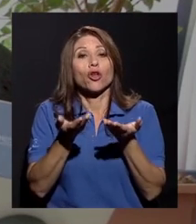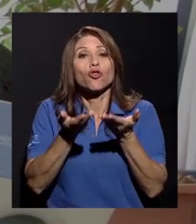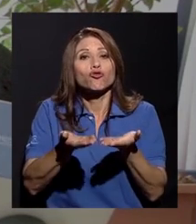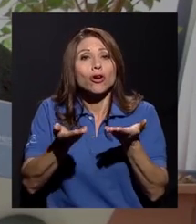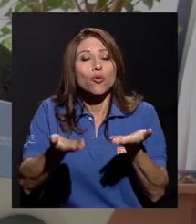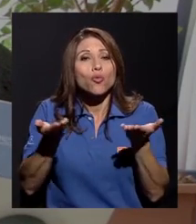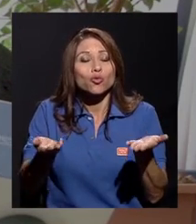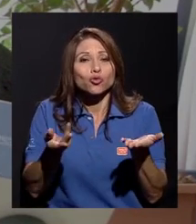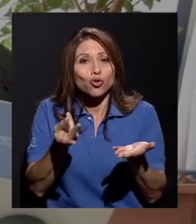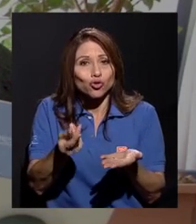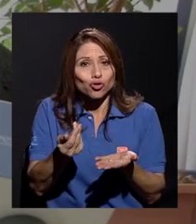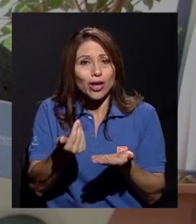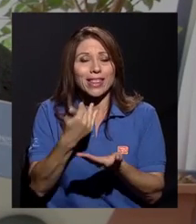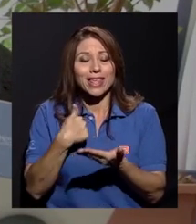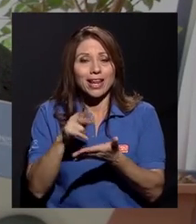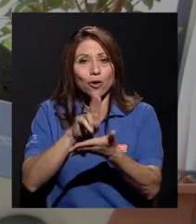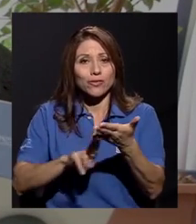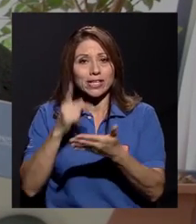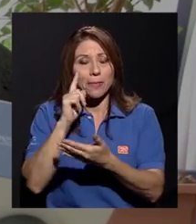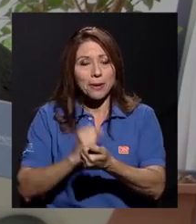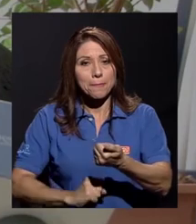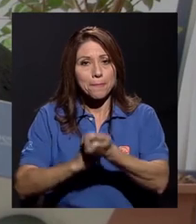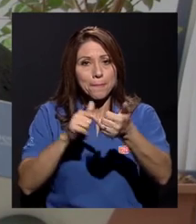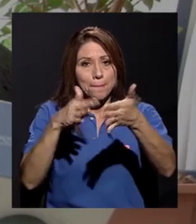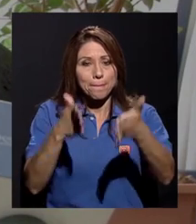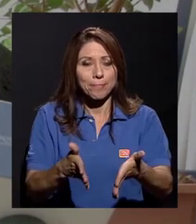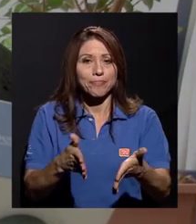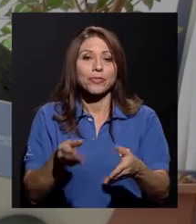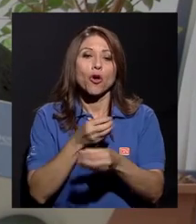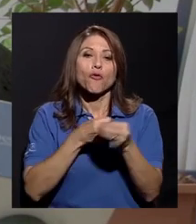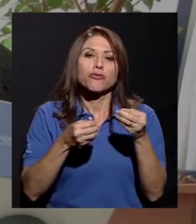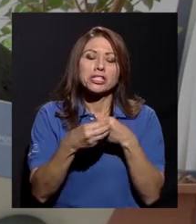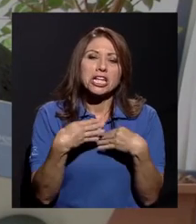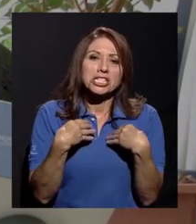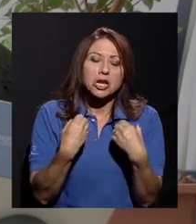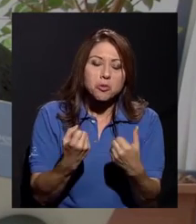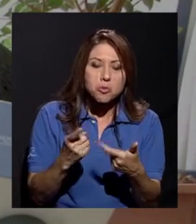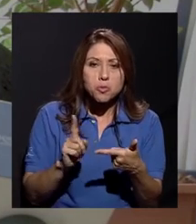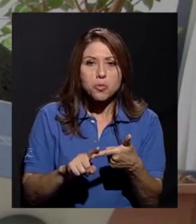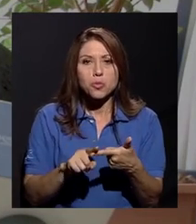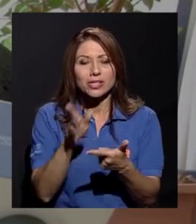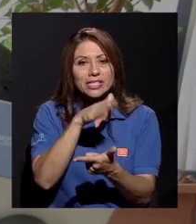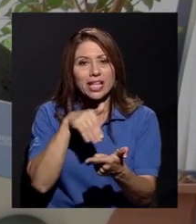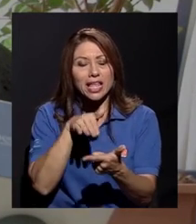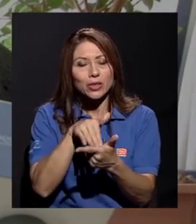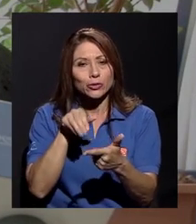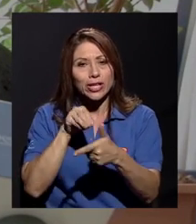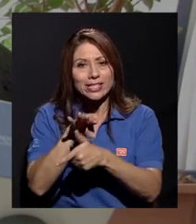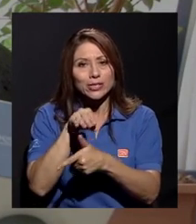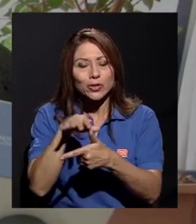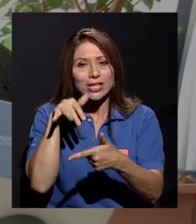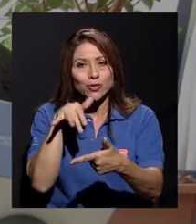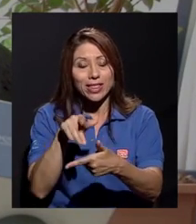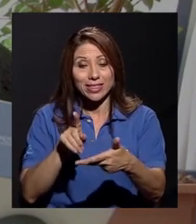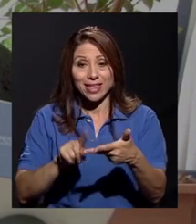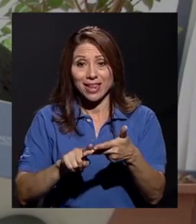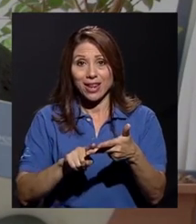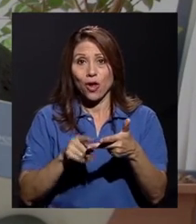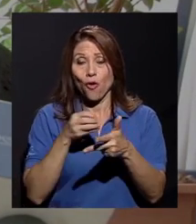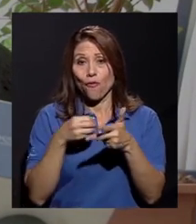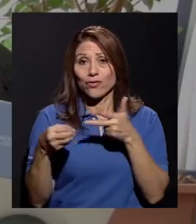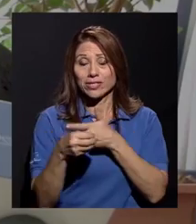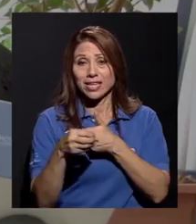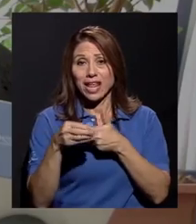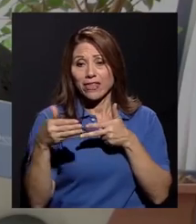universidad tiene para apoyar al estudiante, todo lo que son la oficina de salud, que son la oficina de los centros de asesoría estudiantil, el registro. Entonces,